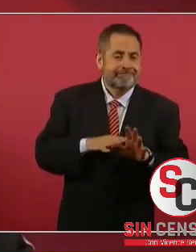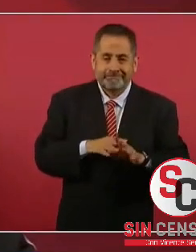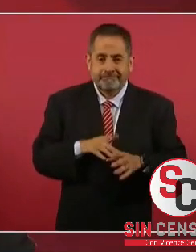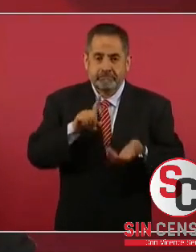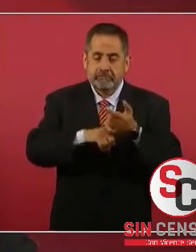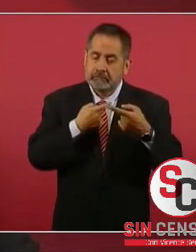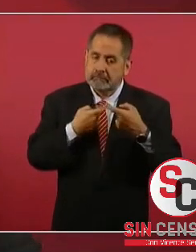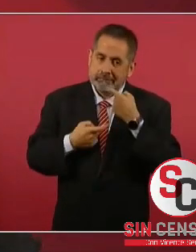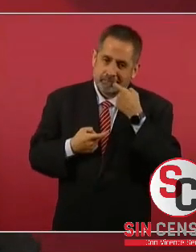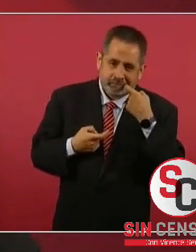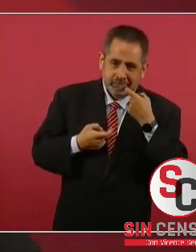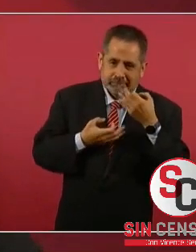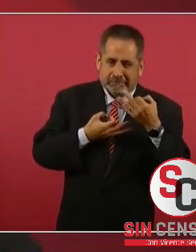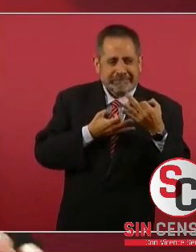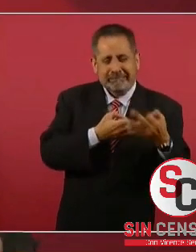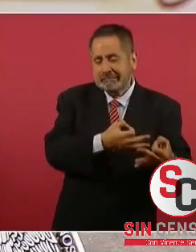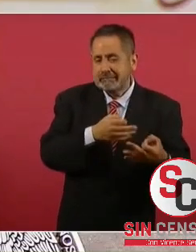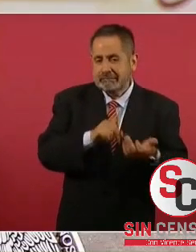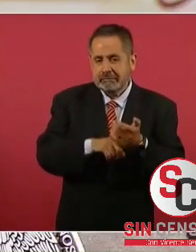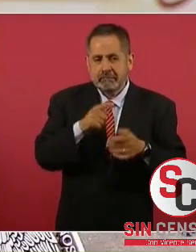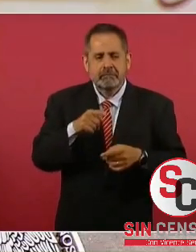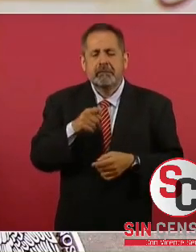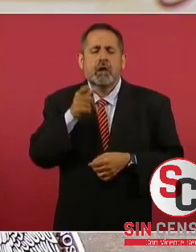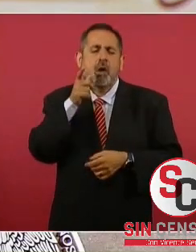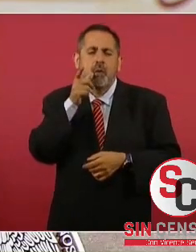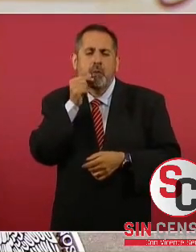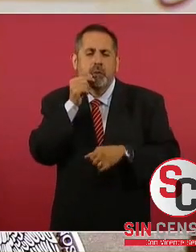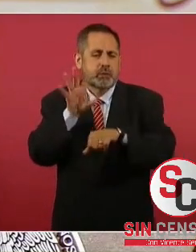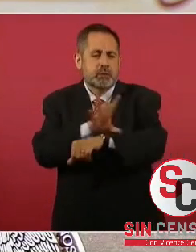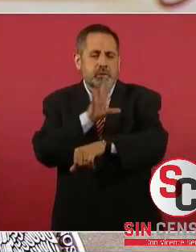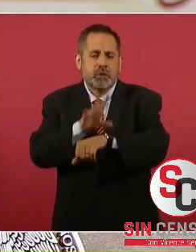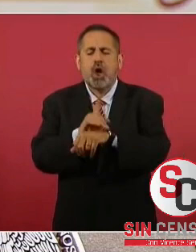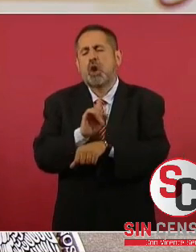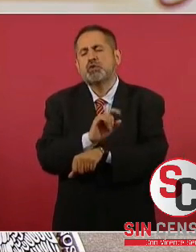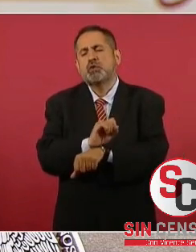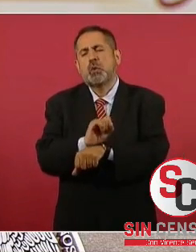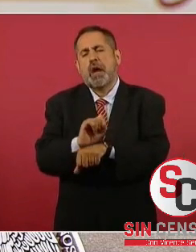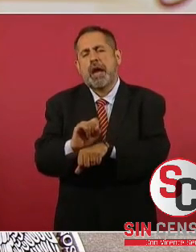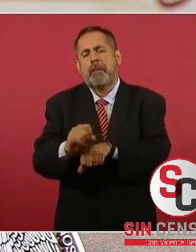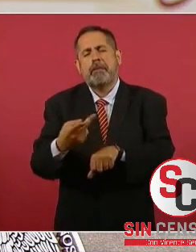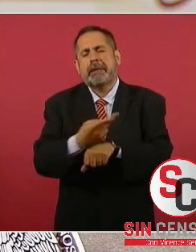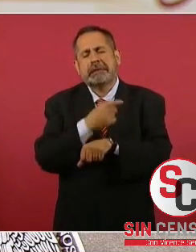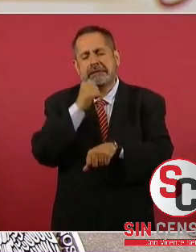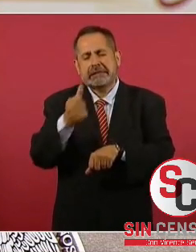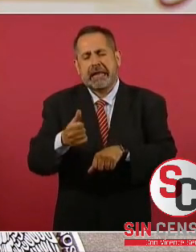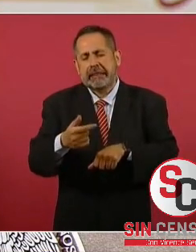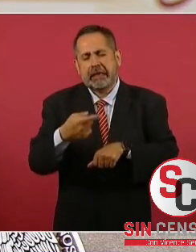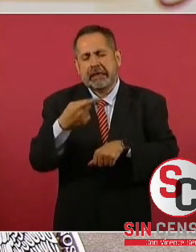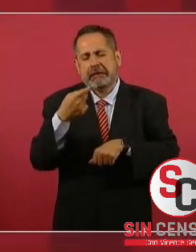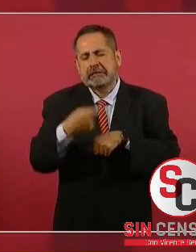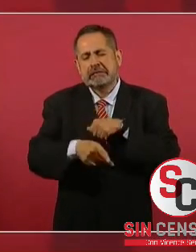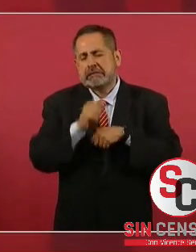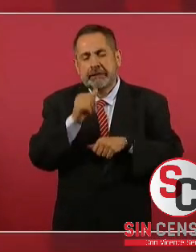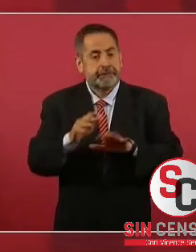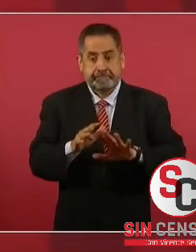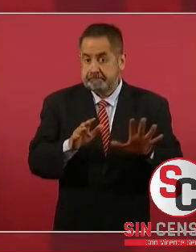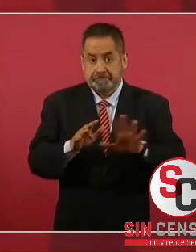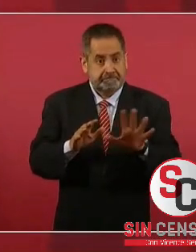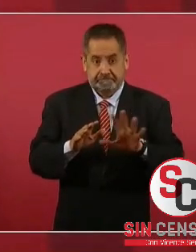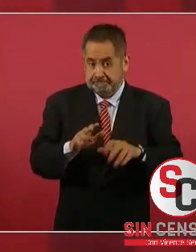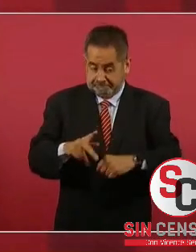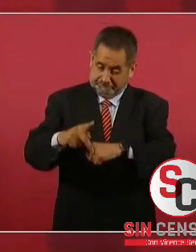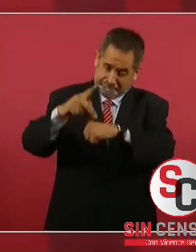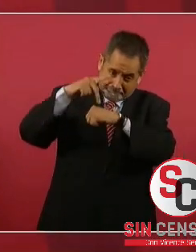completamente falso que sea en una forma suave o menos agresiva del tabaco. Son productos